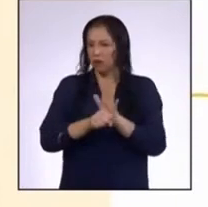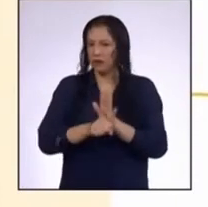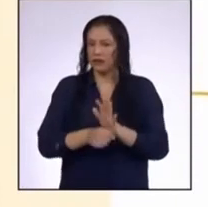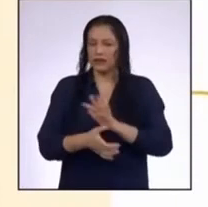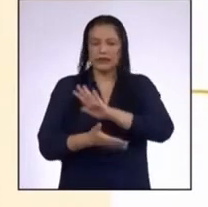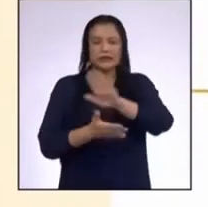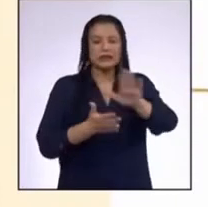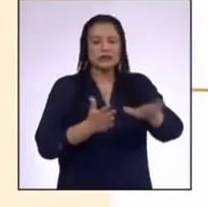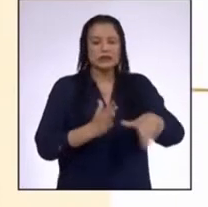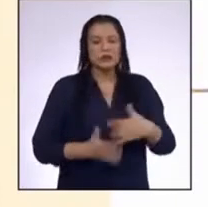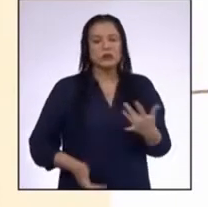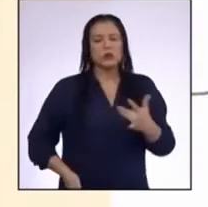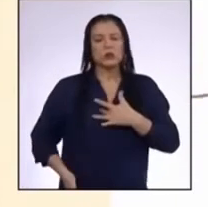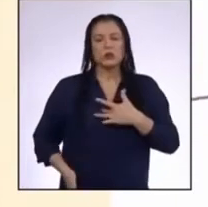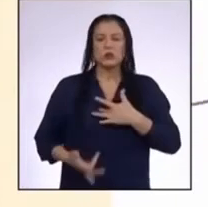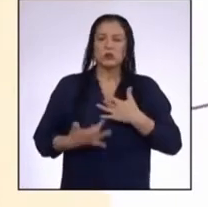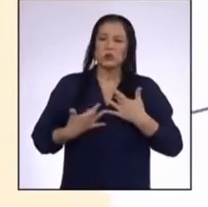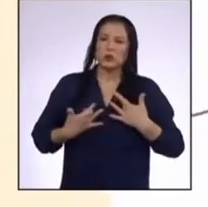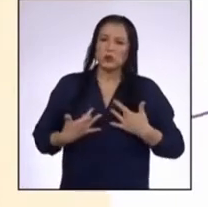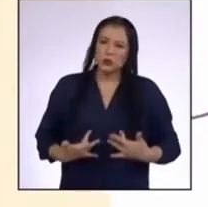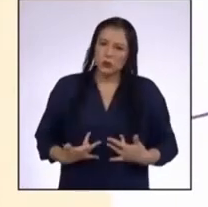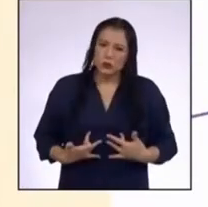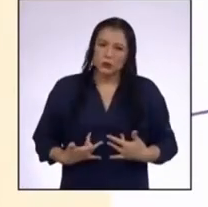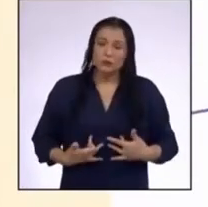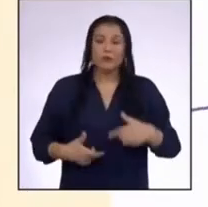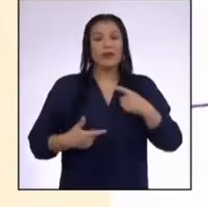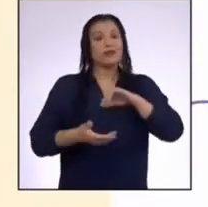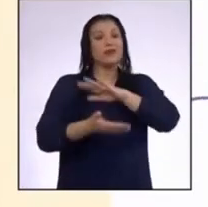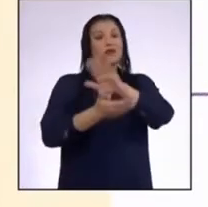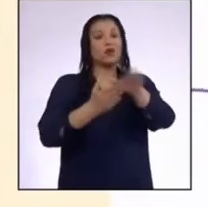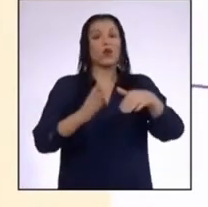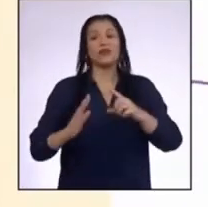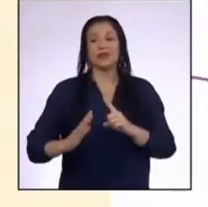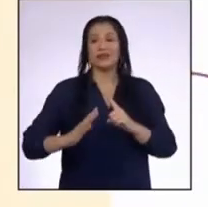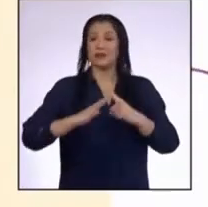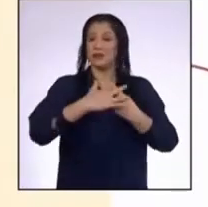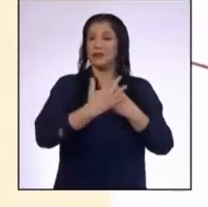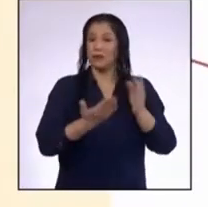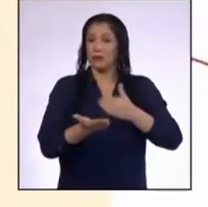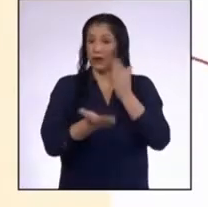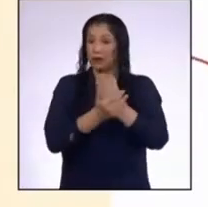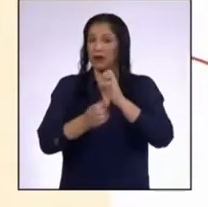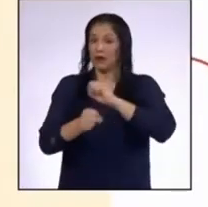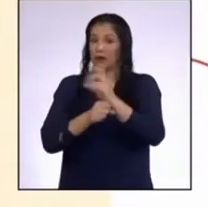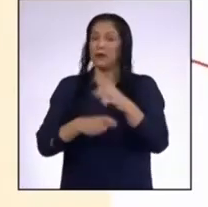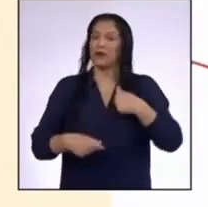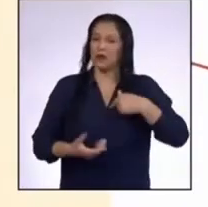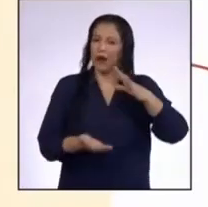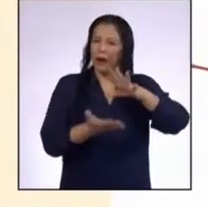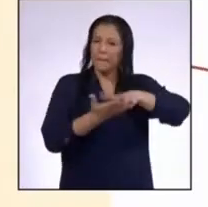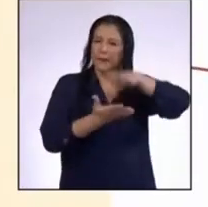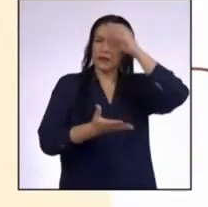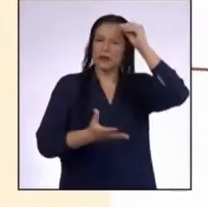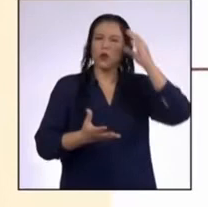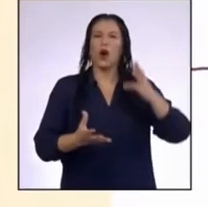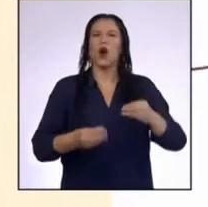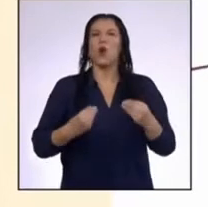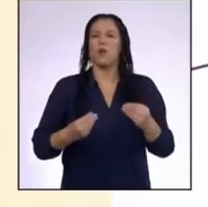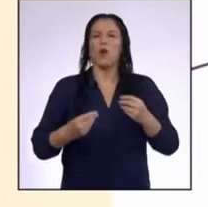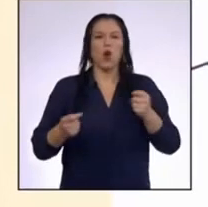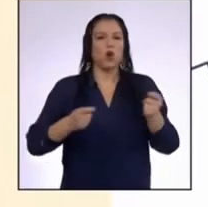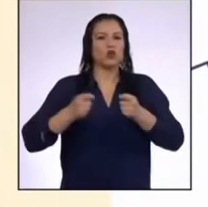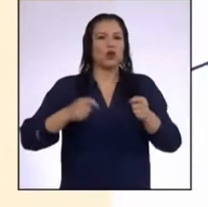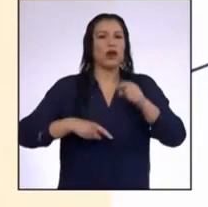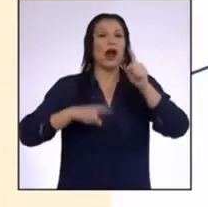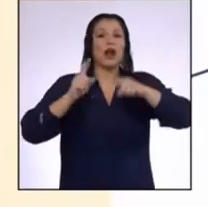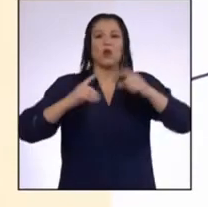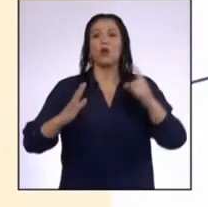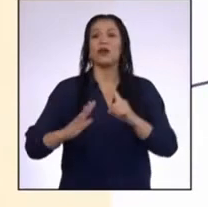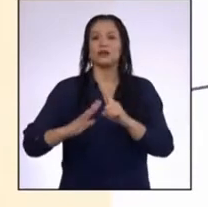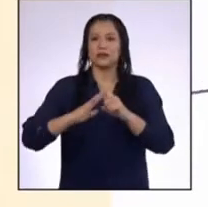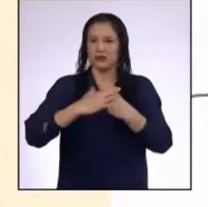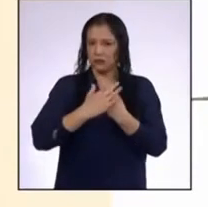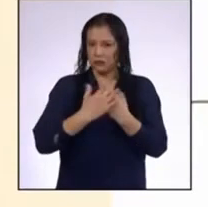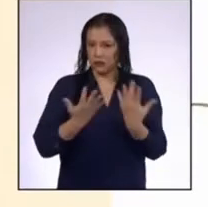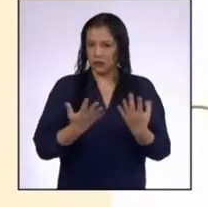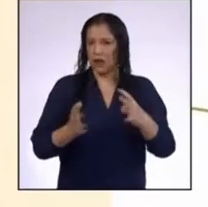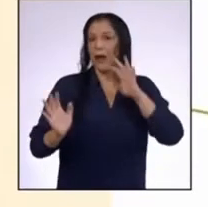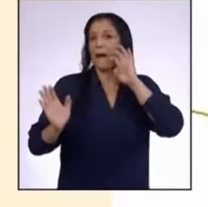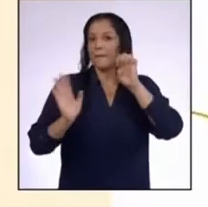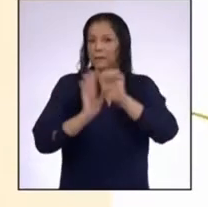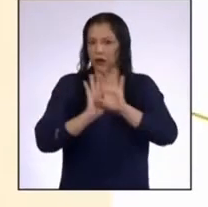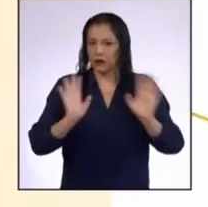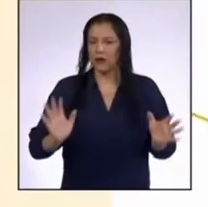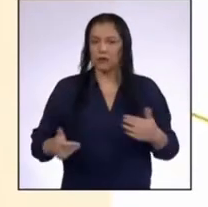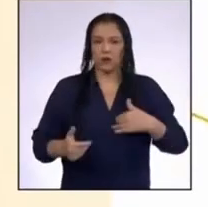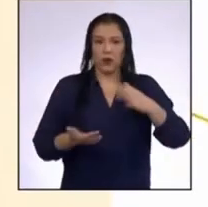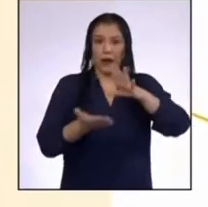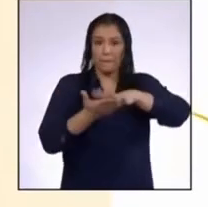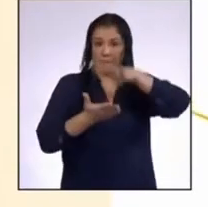hemos estado muy tristes Ante toda esta situación, creo que he aprendido un poquito Cómo manejar algunas de estas situaciones Por ejemplo,